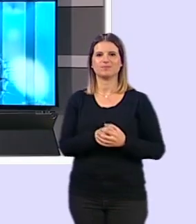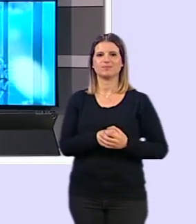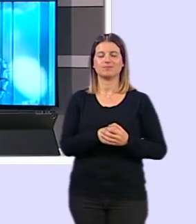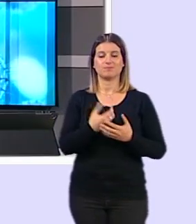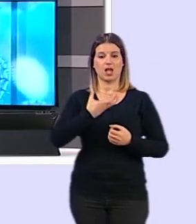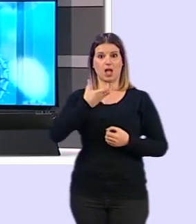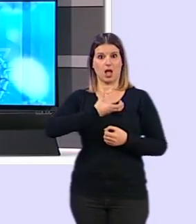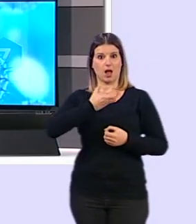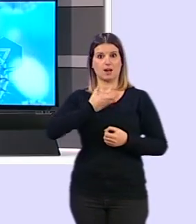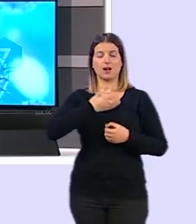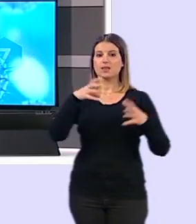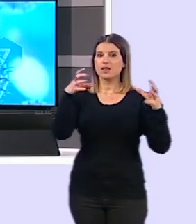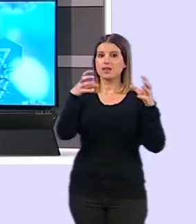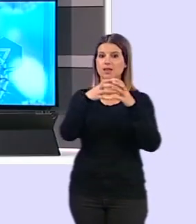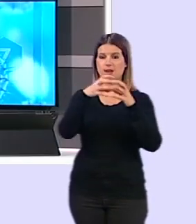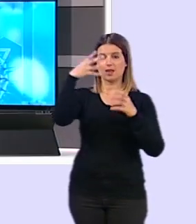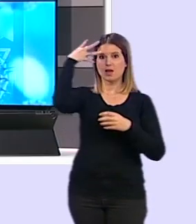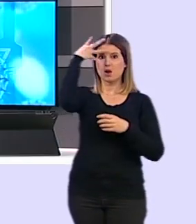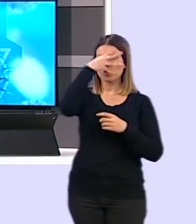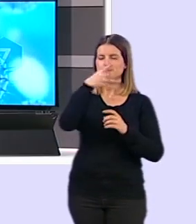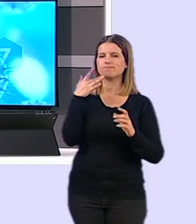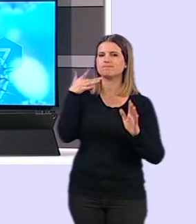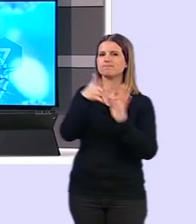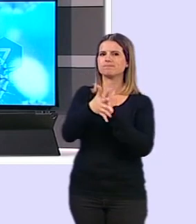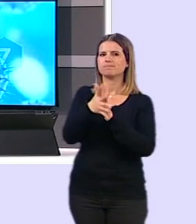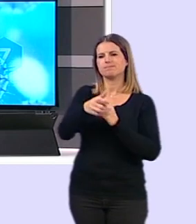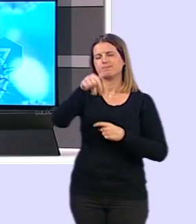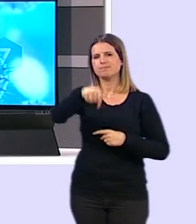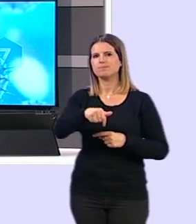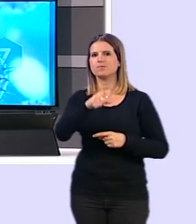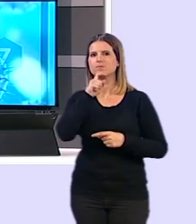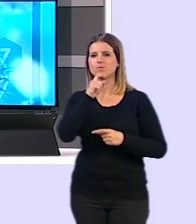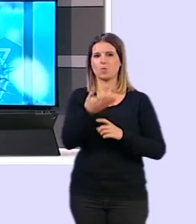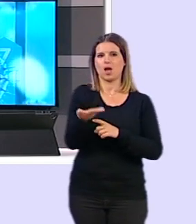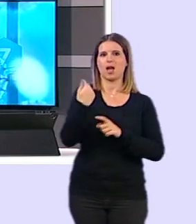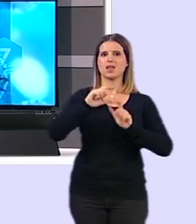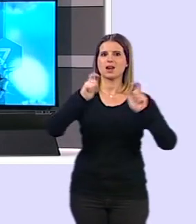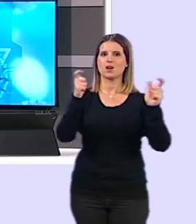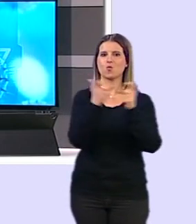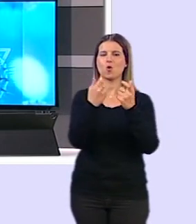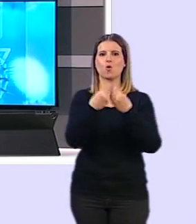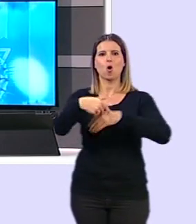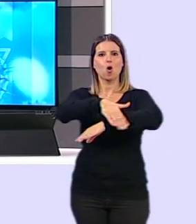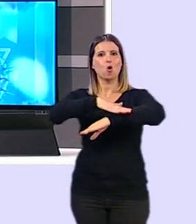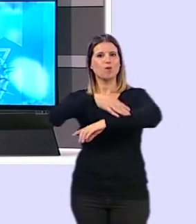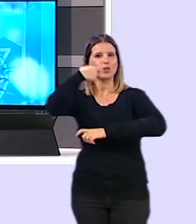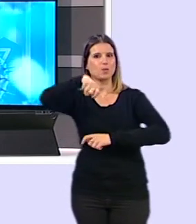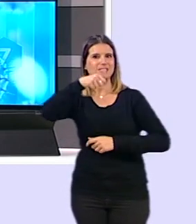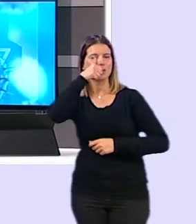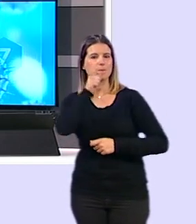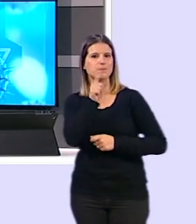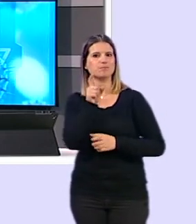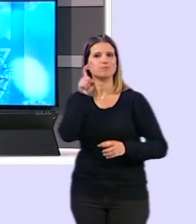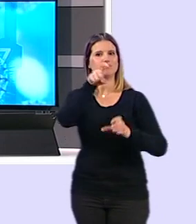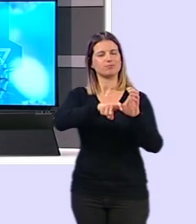El alcalde de Granada, Luis Salvador, ha explicado hoy cómo se desarrolló la reunión de ayer con Pedro Sánchez, en la que participó como miembro de la